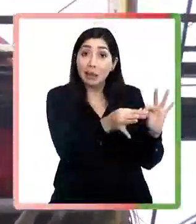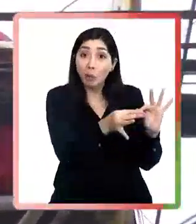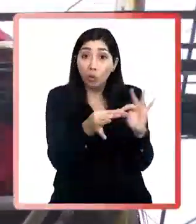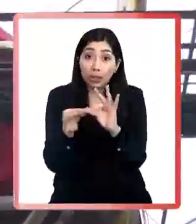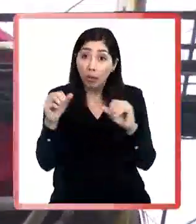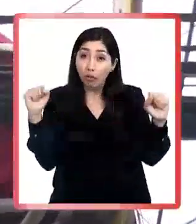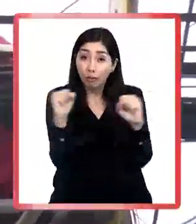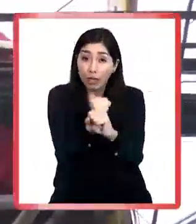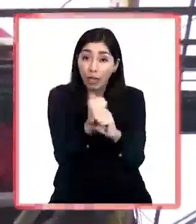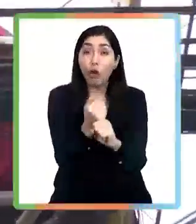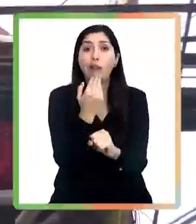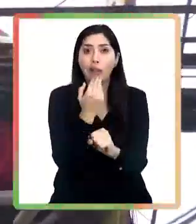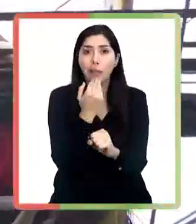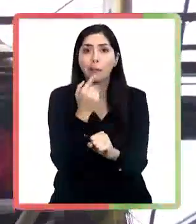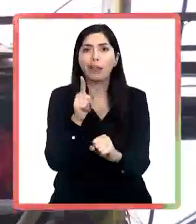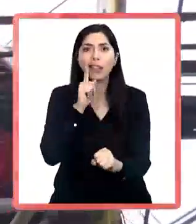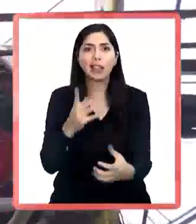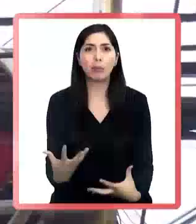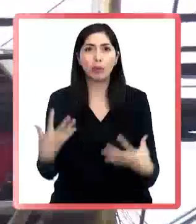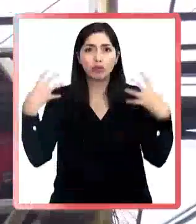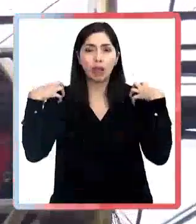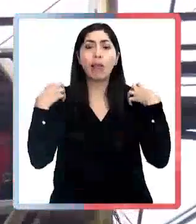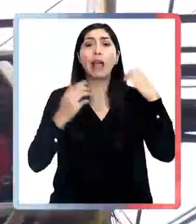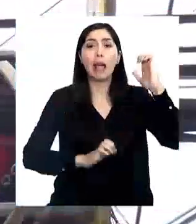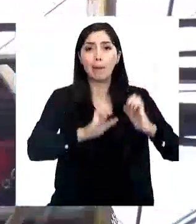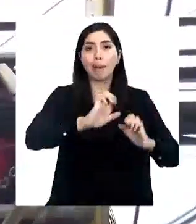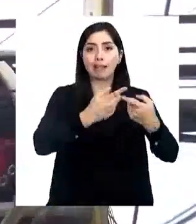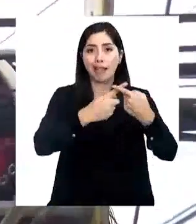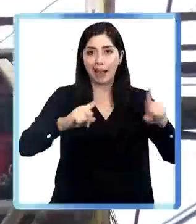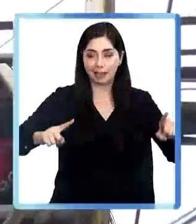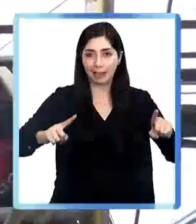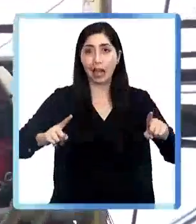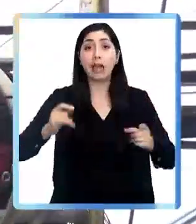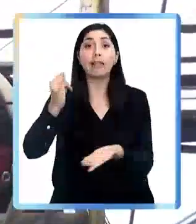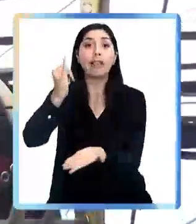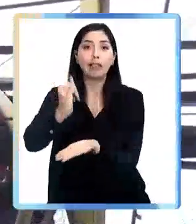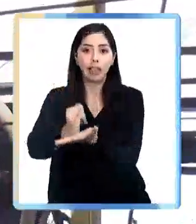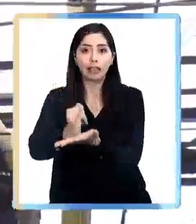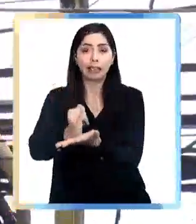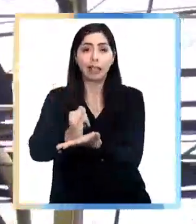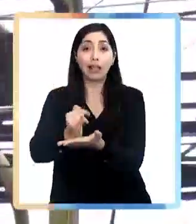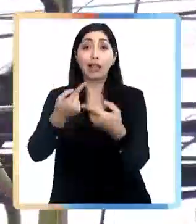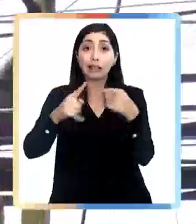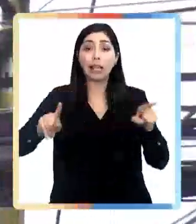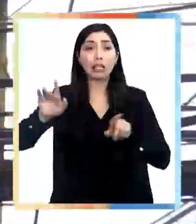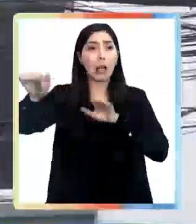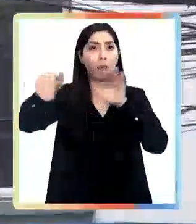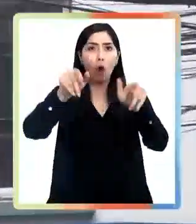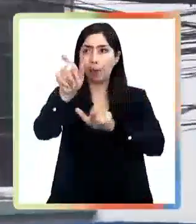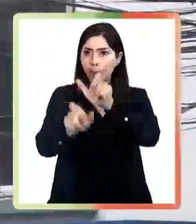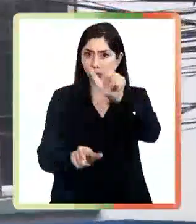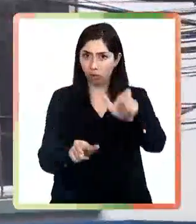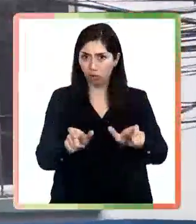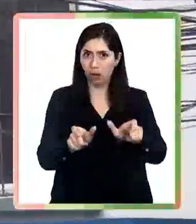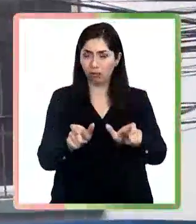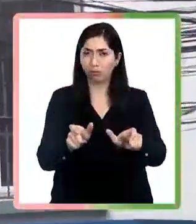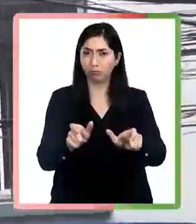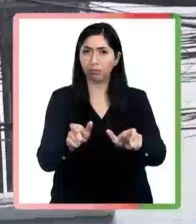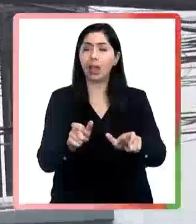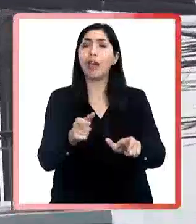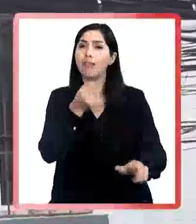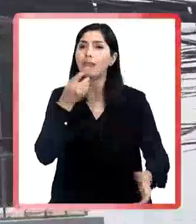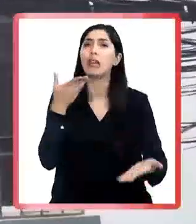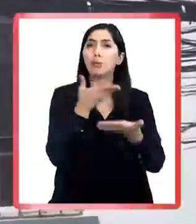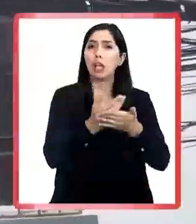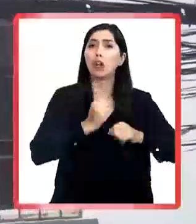también es resorte de la empresa eléctrica. La Superintendencia de Electricidad y Combustibles hizo un llamado a la población a denunciar en la empresa eléctrica